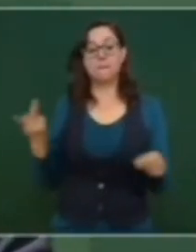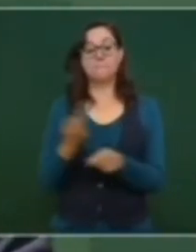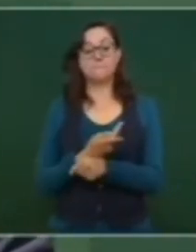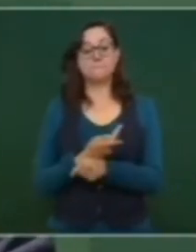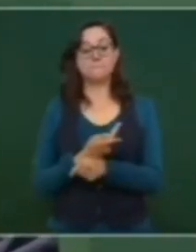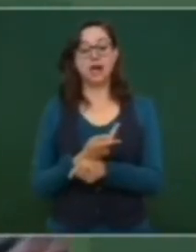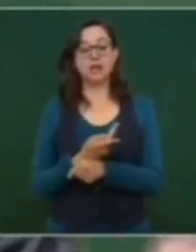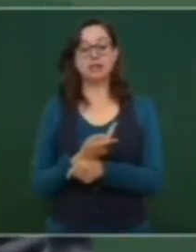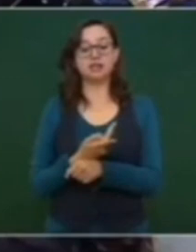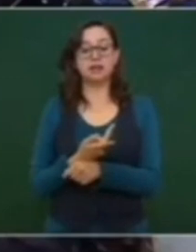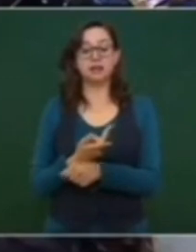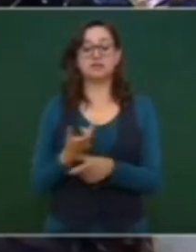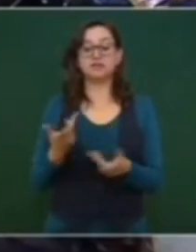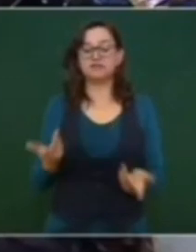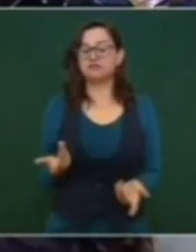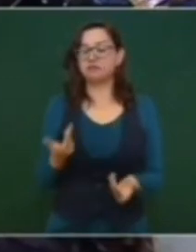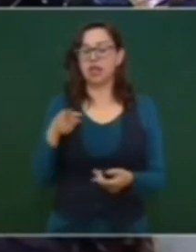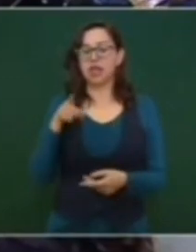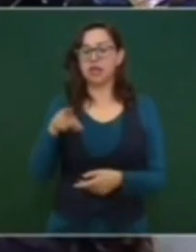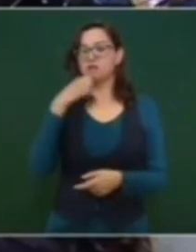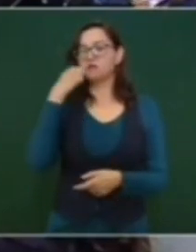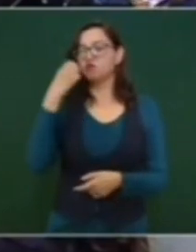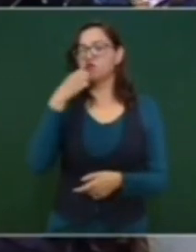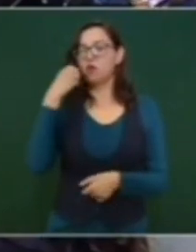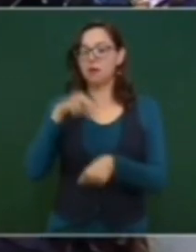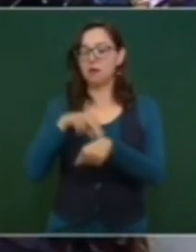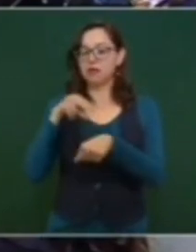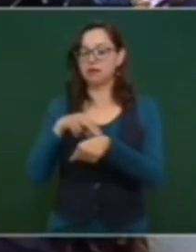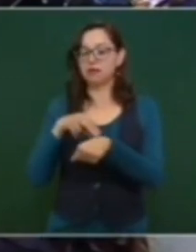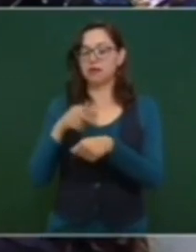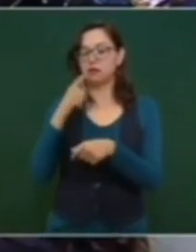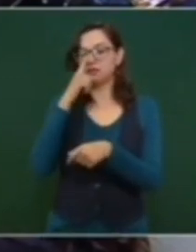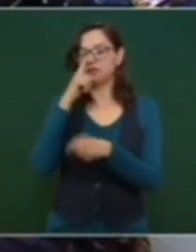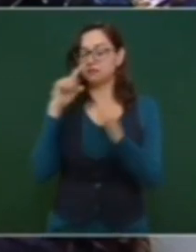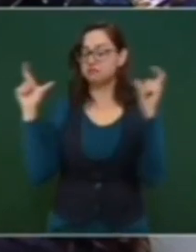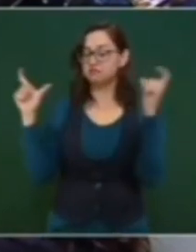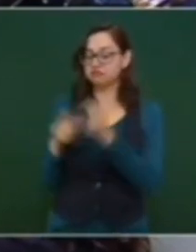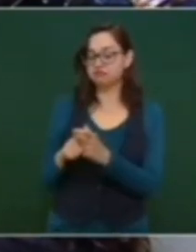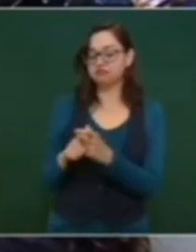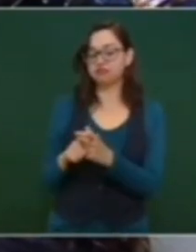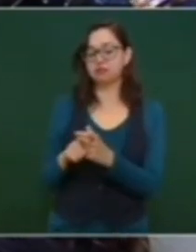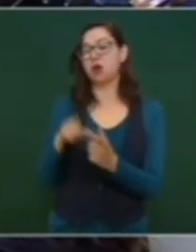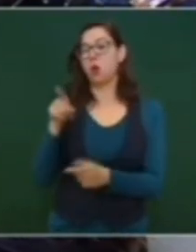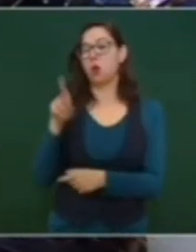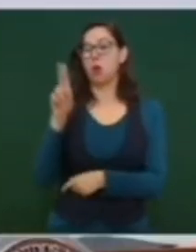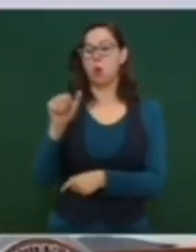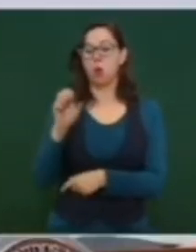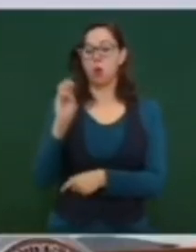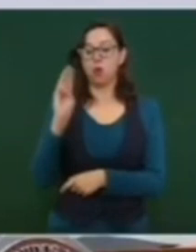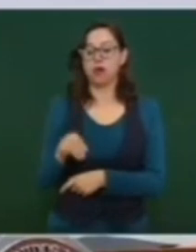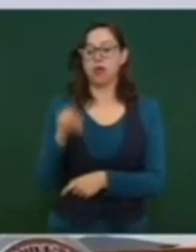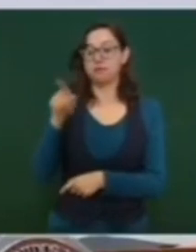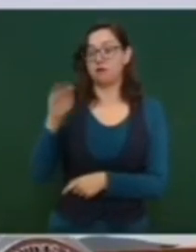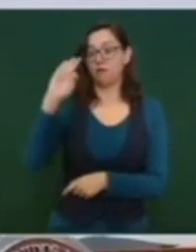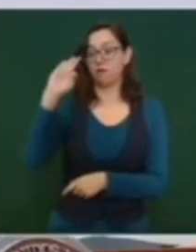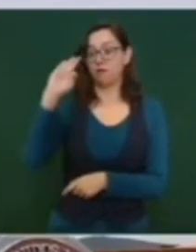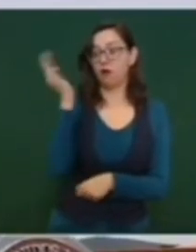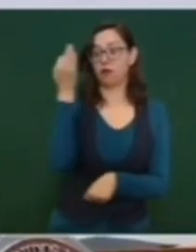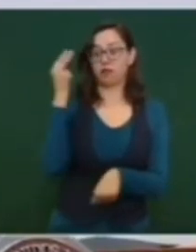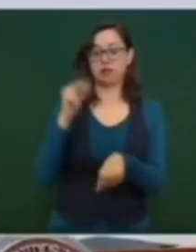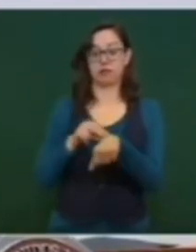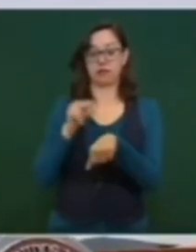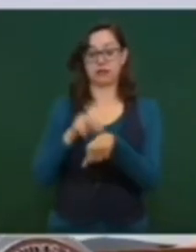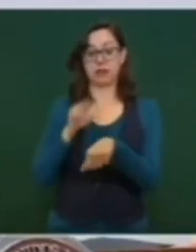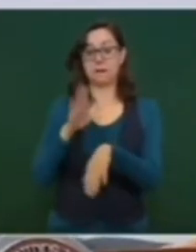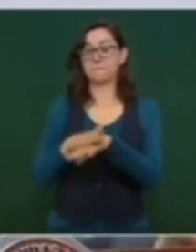Autónoma de México, se achicaron las escuelas de medicina, la Facultad de Medicina de la UNAM, que es la más grande del